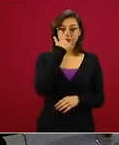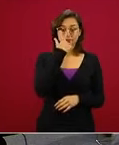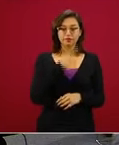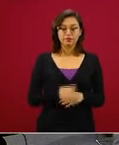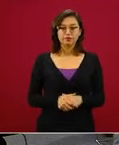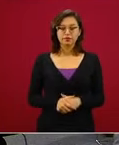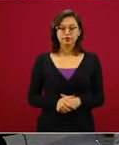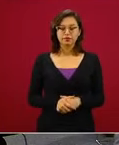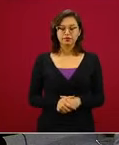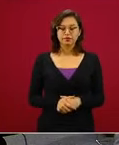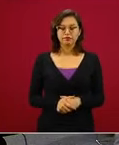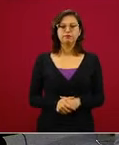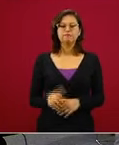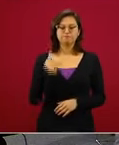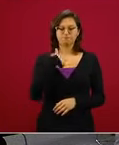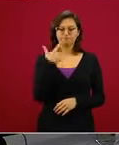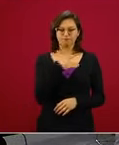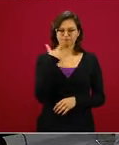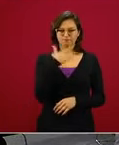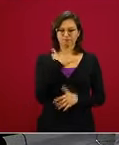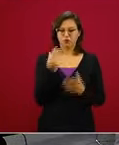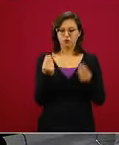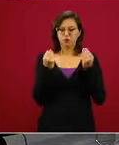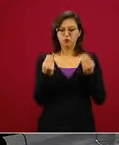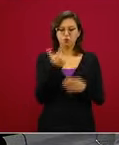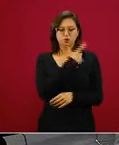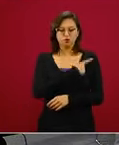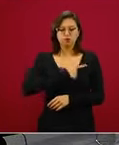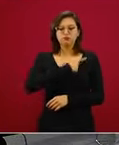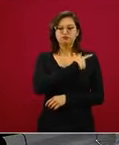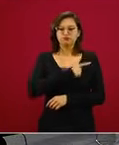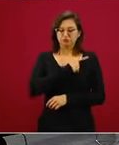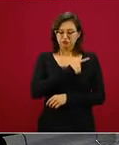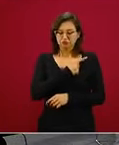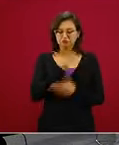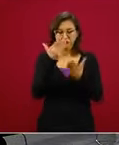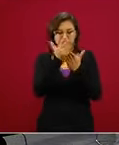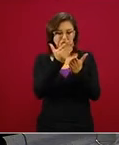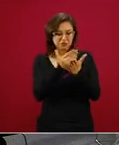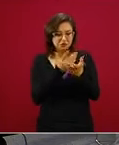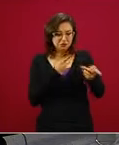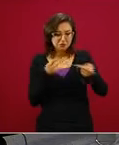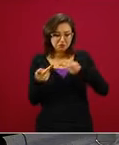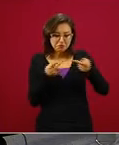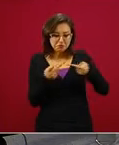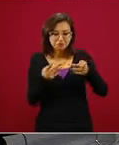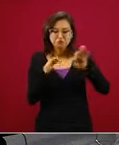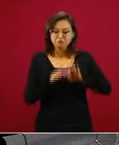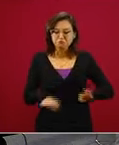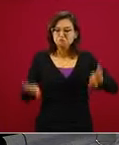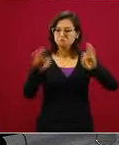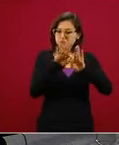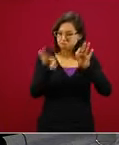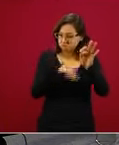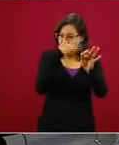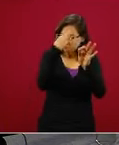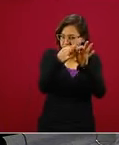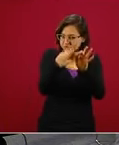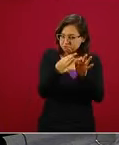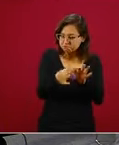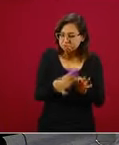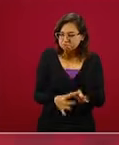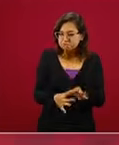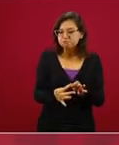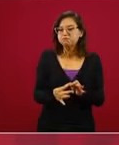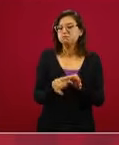un plan, me parece que es sumamente importante y necesario el tener un plan operativo que desde